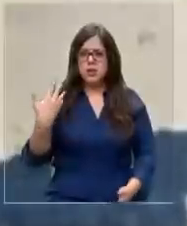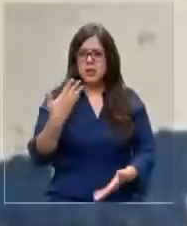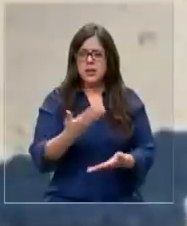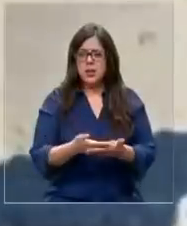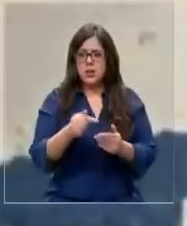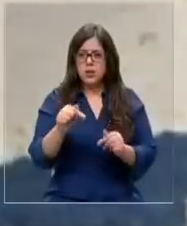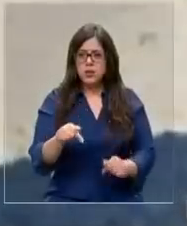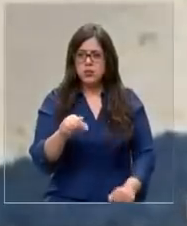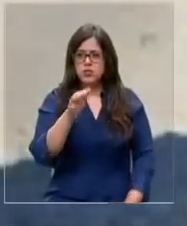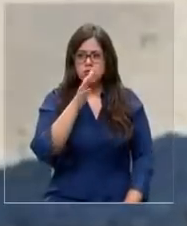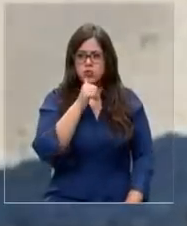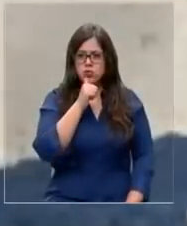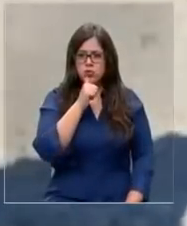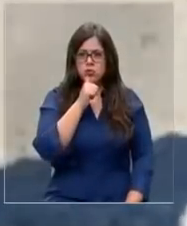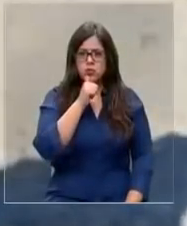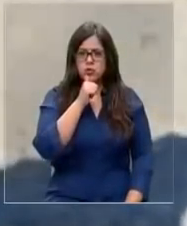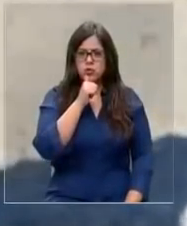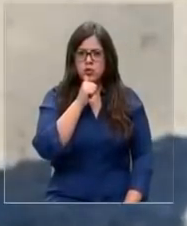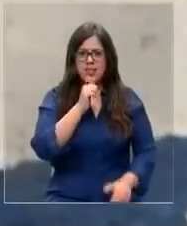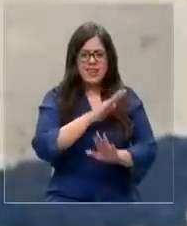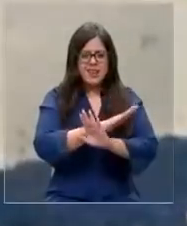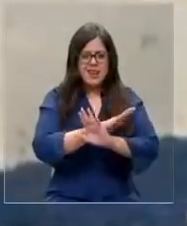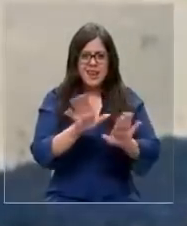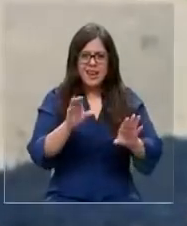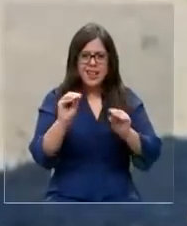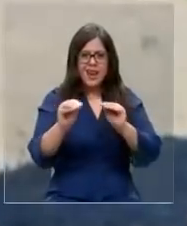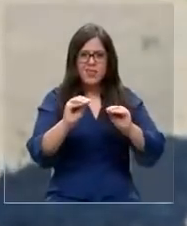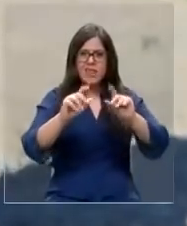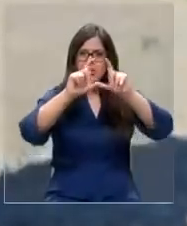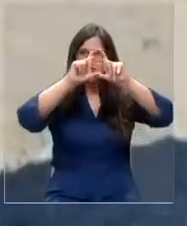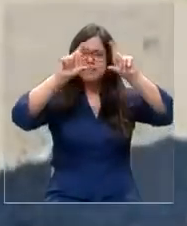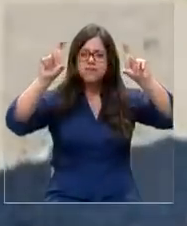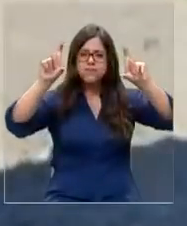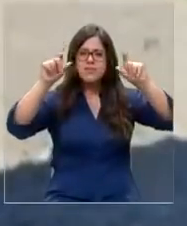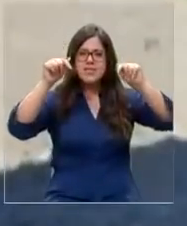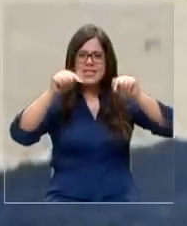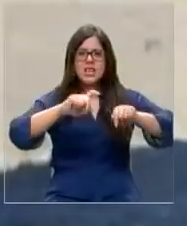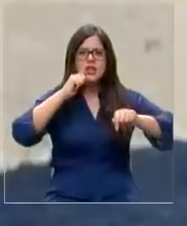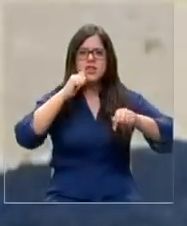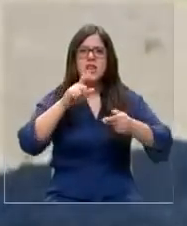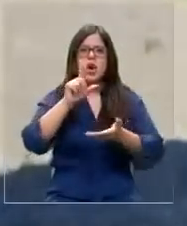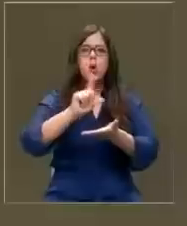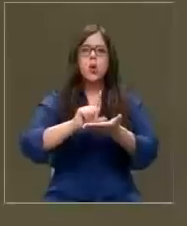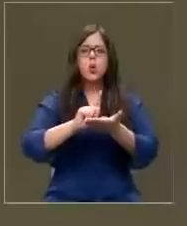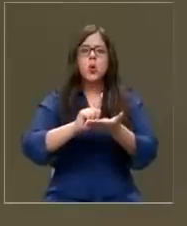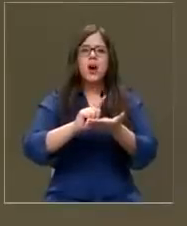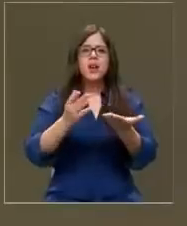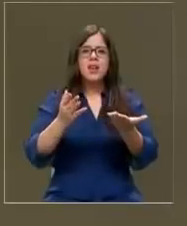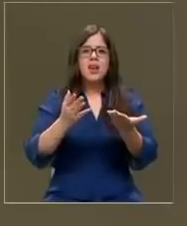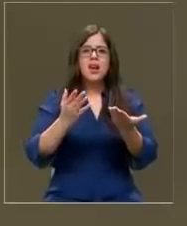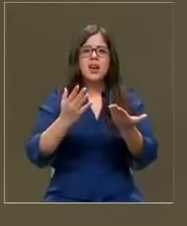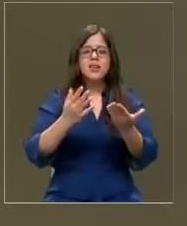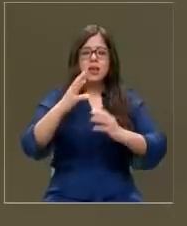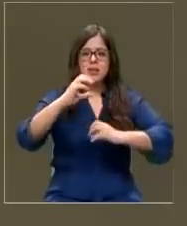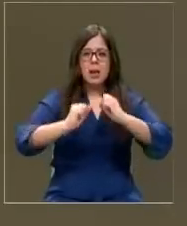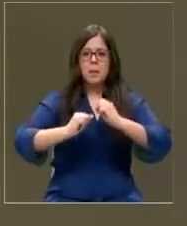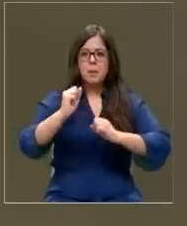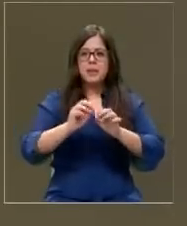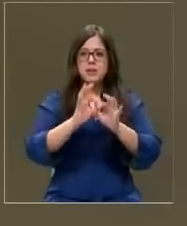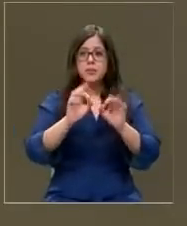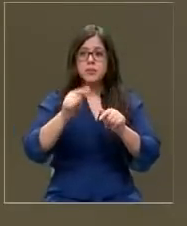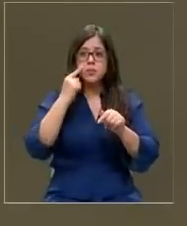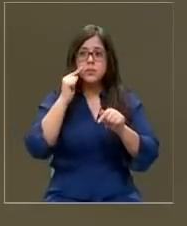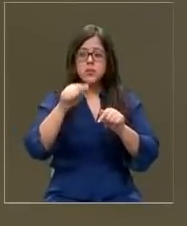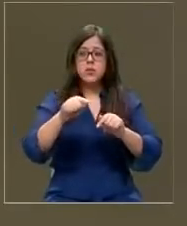puesto ninguna demarcación o algún cartel donde indique que esta es una planta de tratamiento de esval. El hecho ocurrió en esta